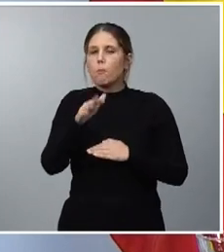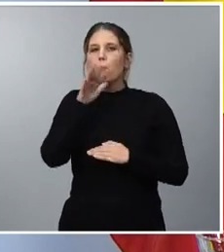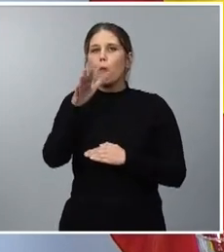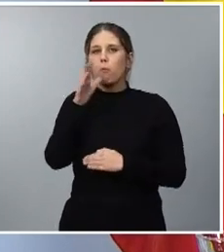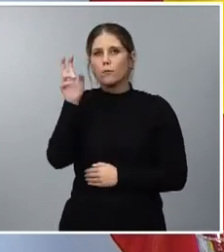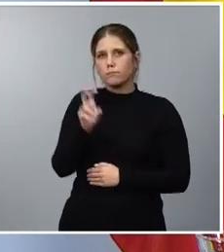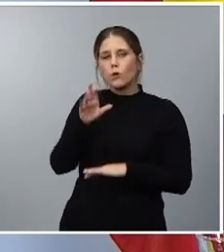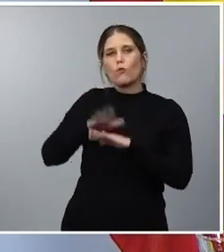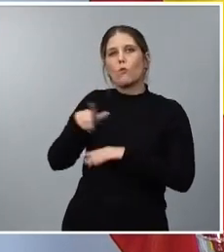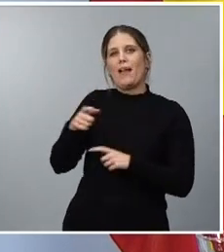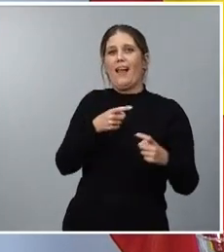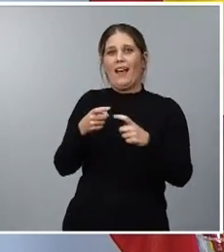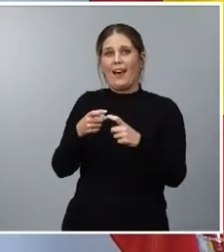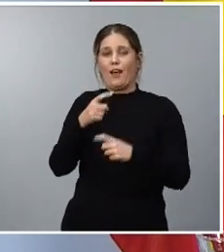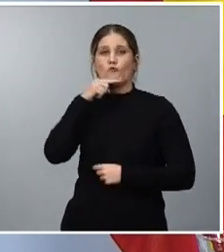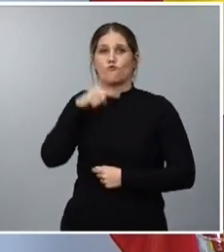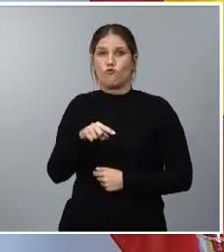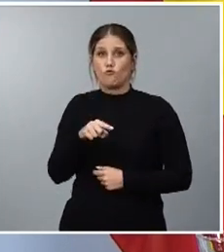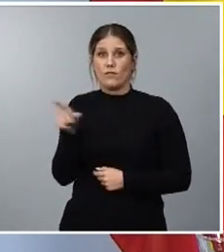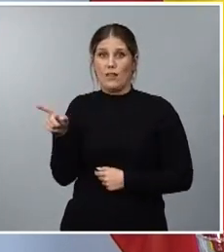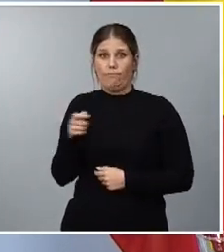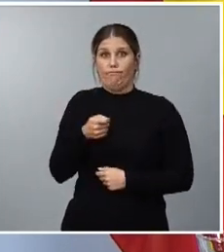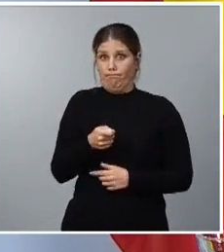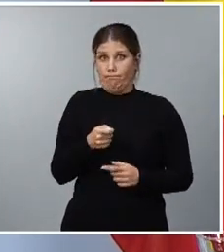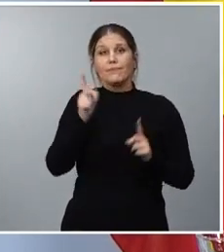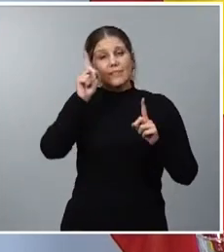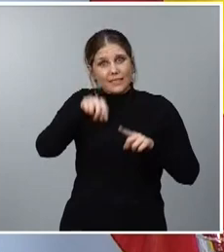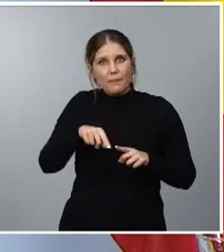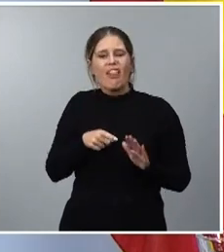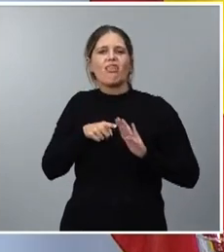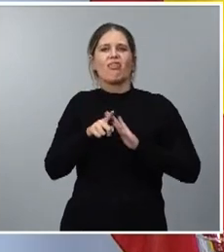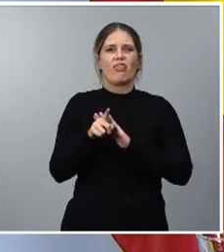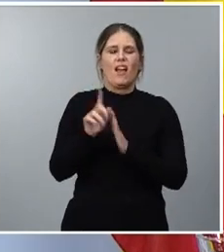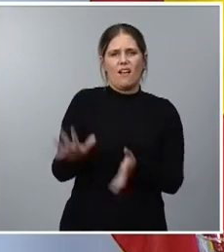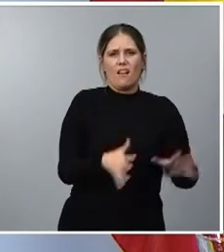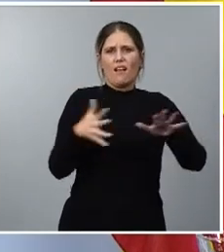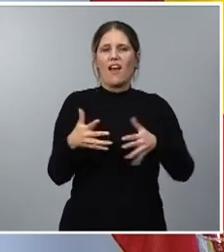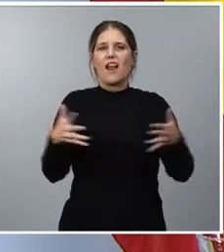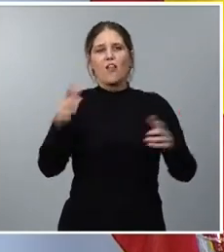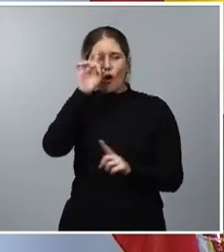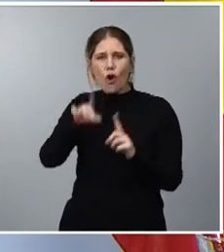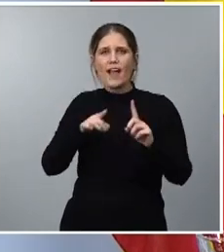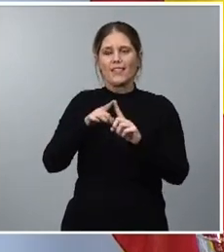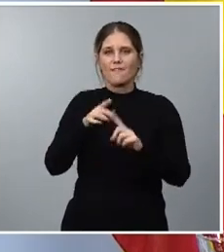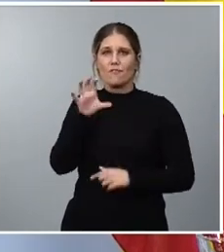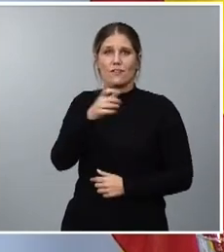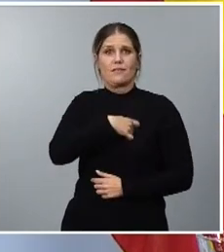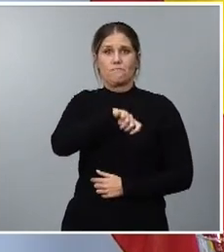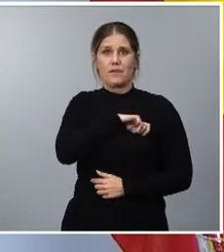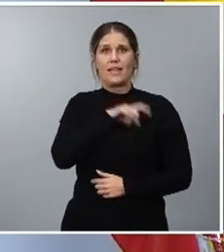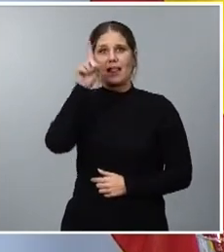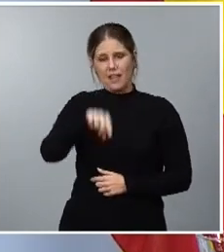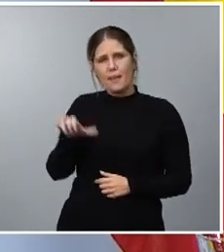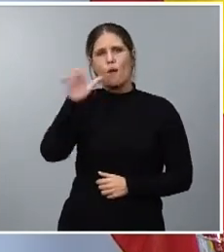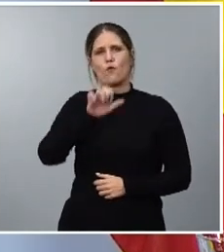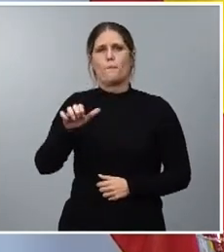de Rusia, y eso sí, impulsando las grandes transformaciones ante los retos de España y también de Europa.